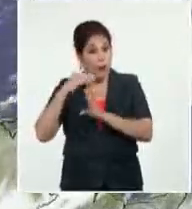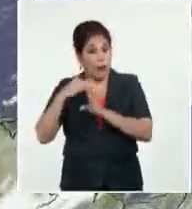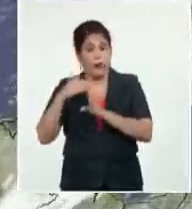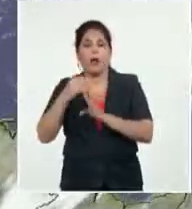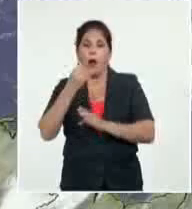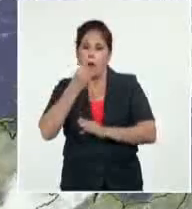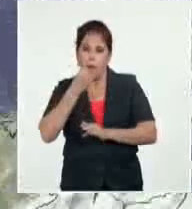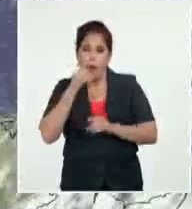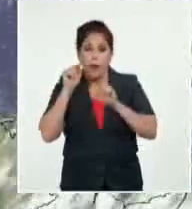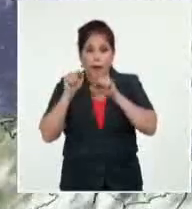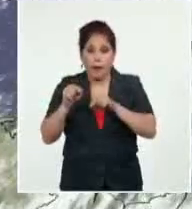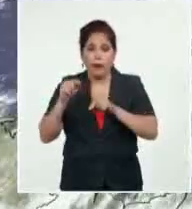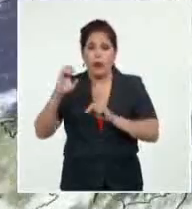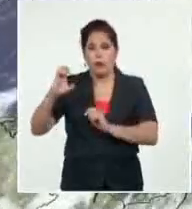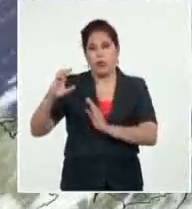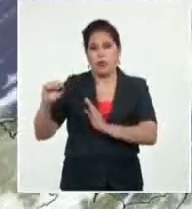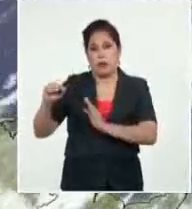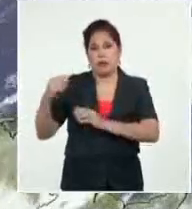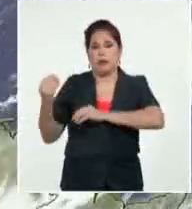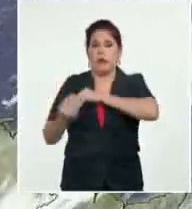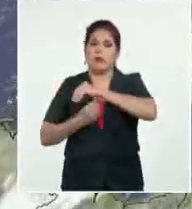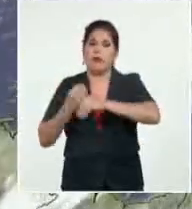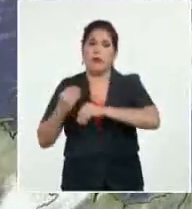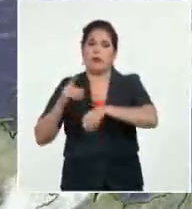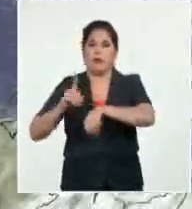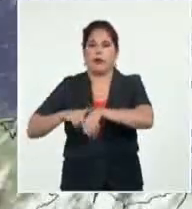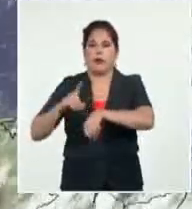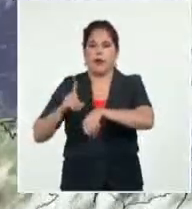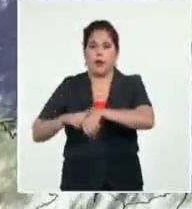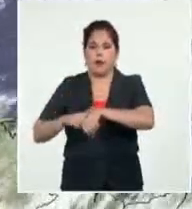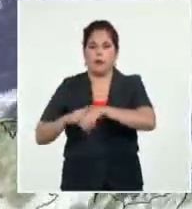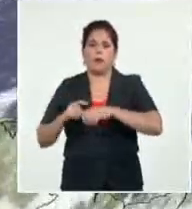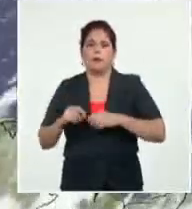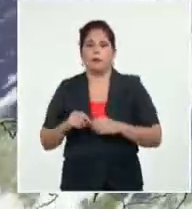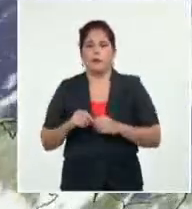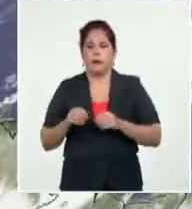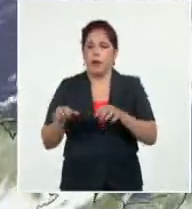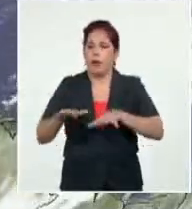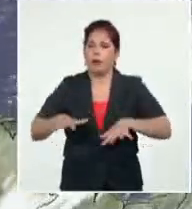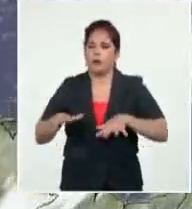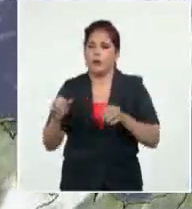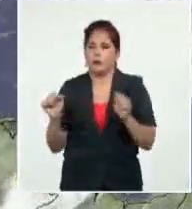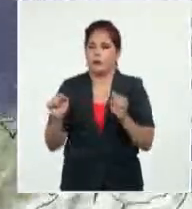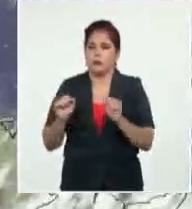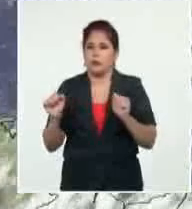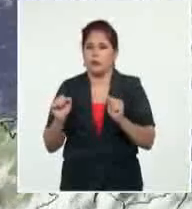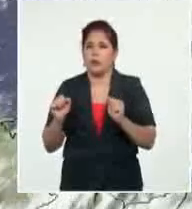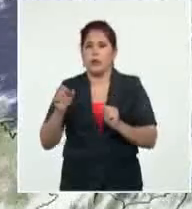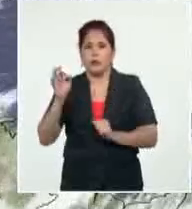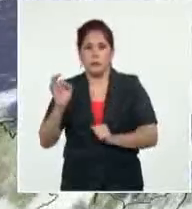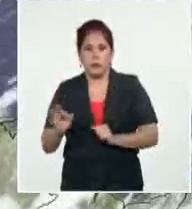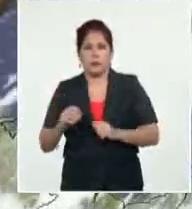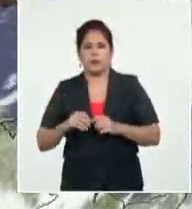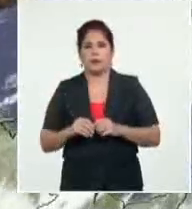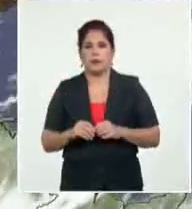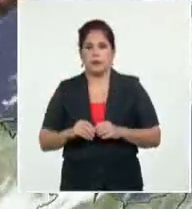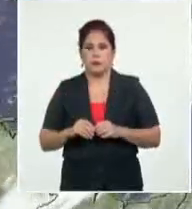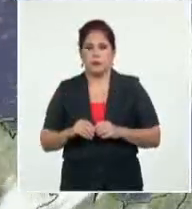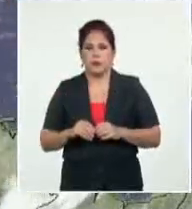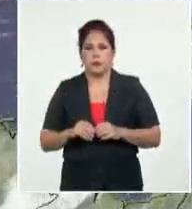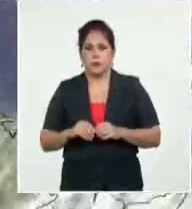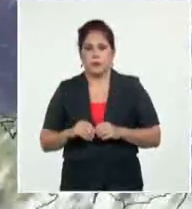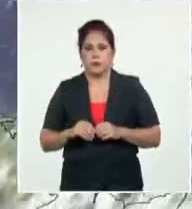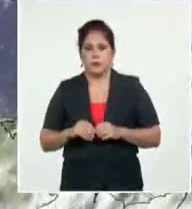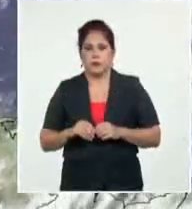occidente, donde producirá un nuevo cambio de tiempo que dejará condiciones invernales para el comienzo de la próxima semana. Por el